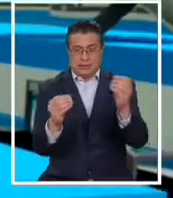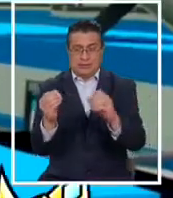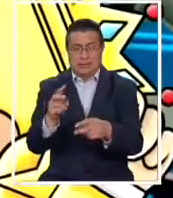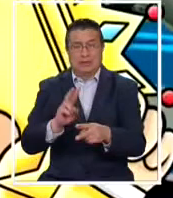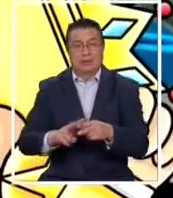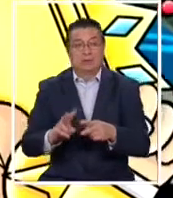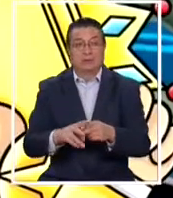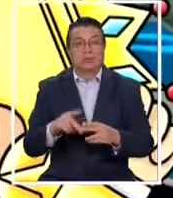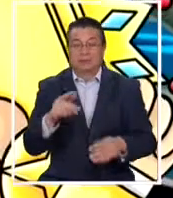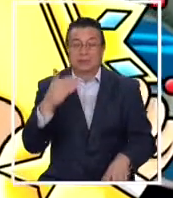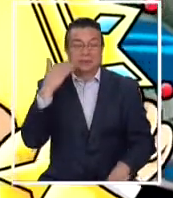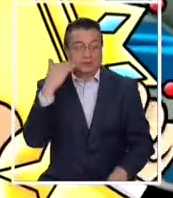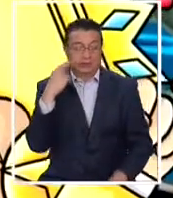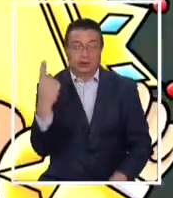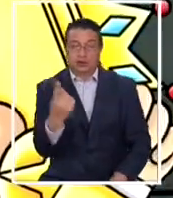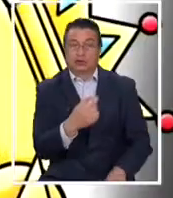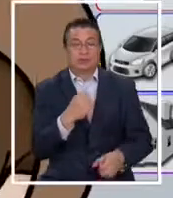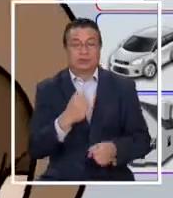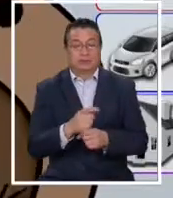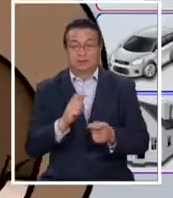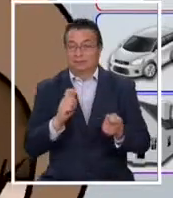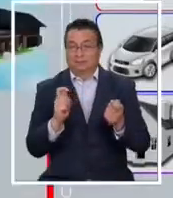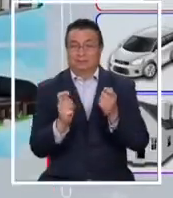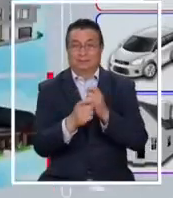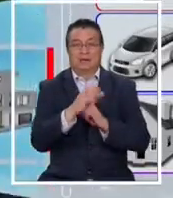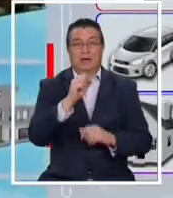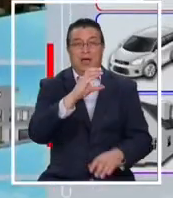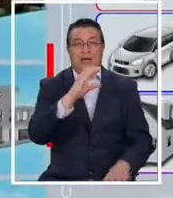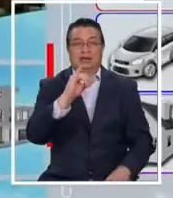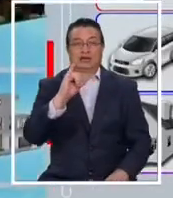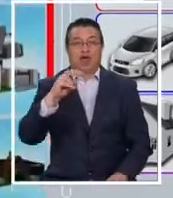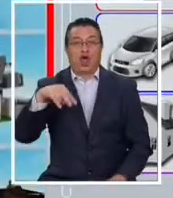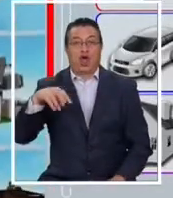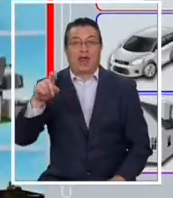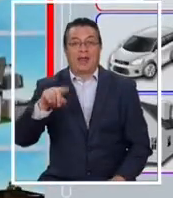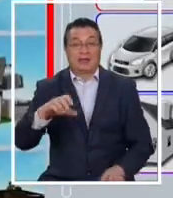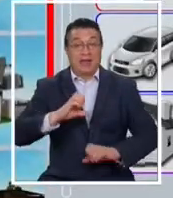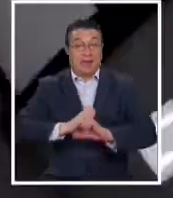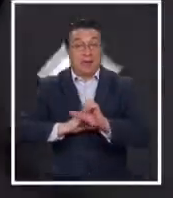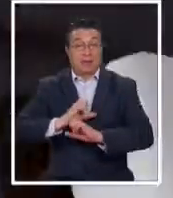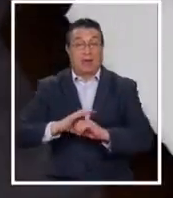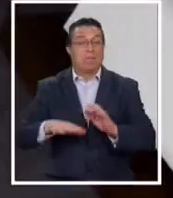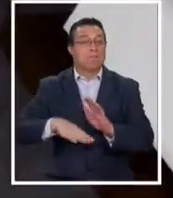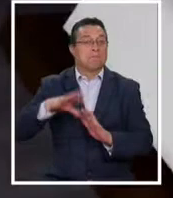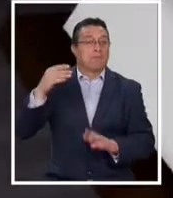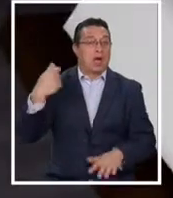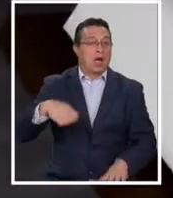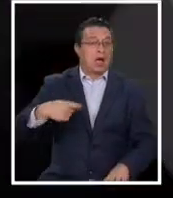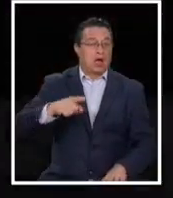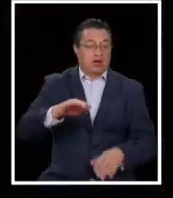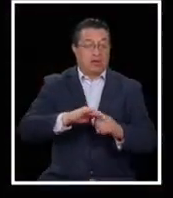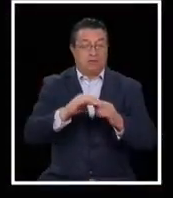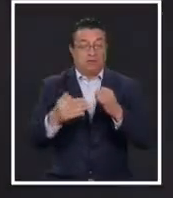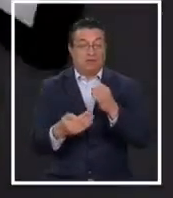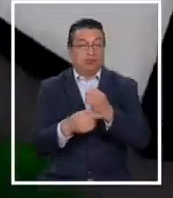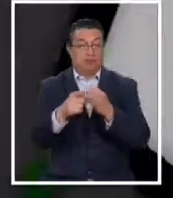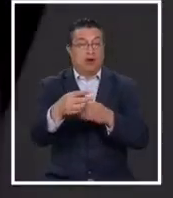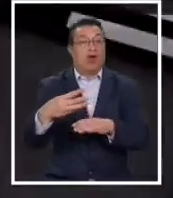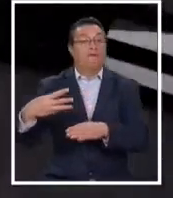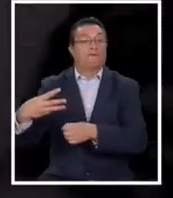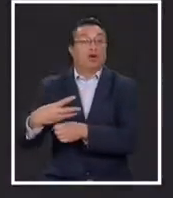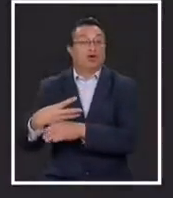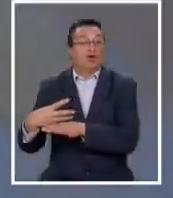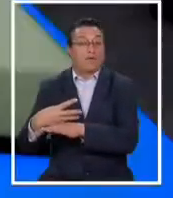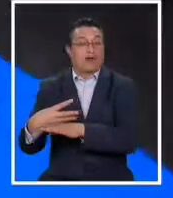Un fenómeno infantil que ha transformado a las acciones de esta compañía en una de las más cotizadas en la Bolsa de Valores de Nueva